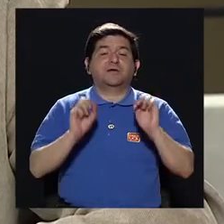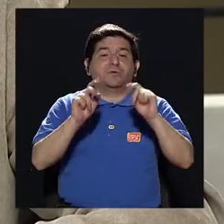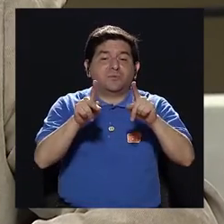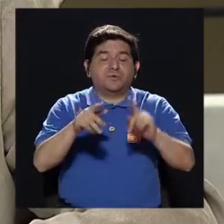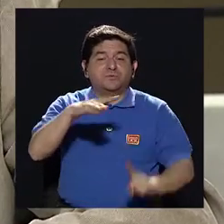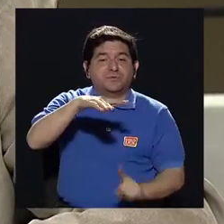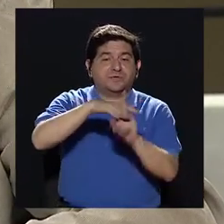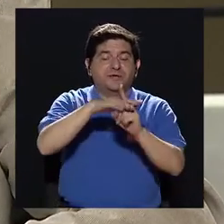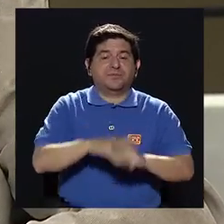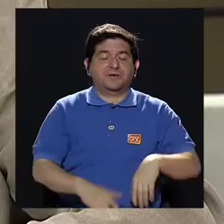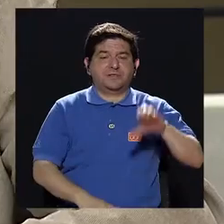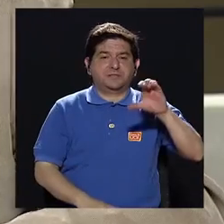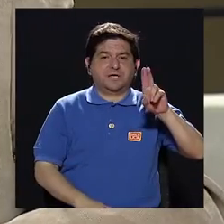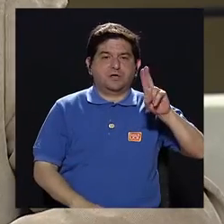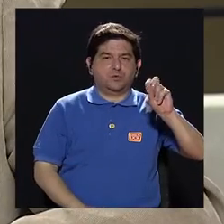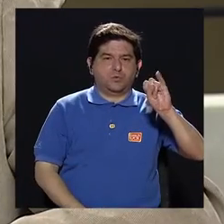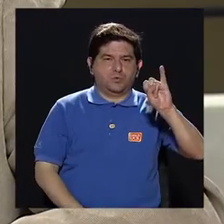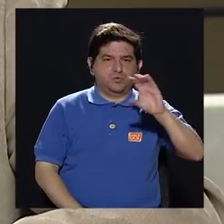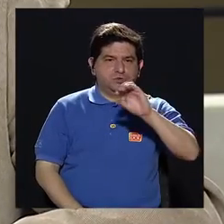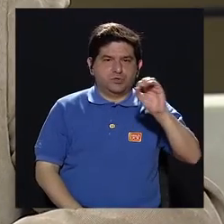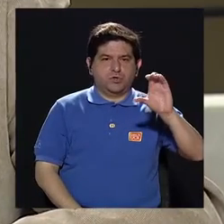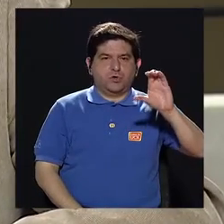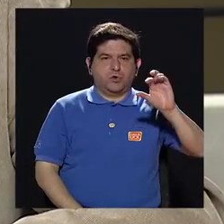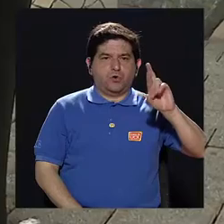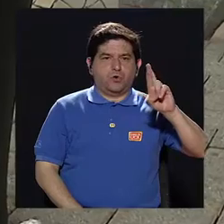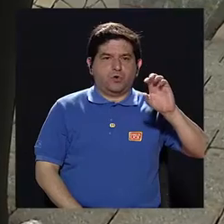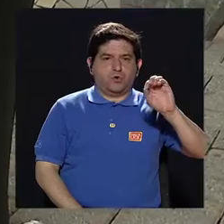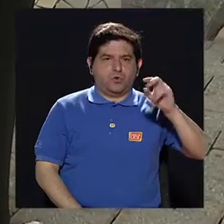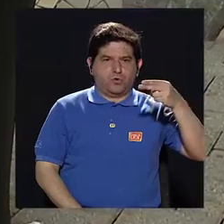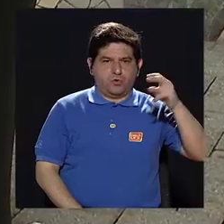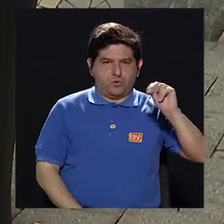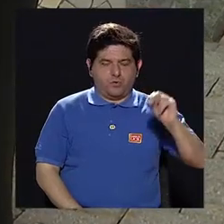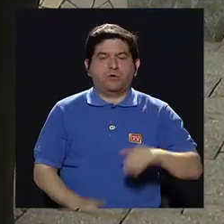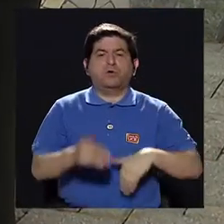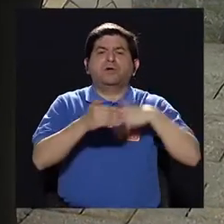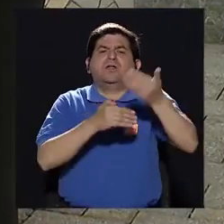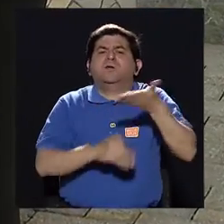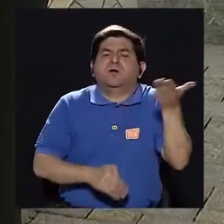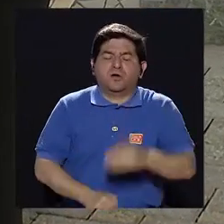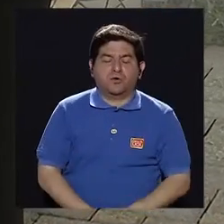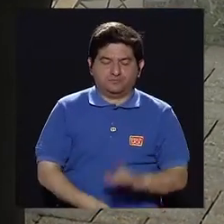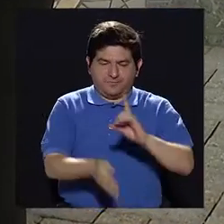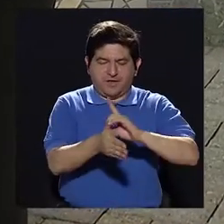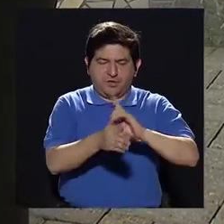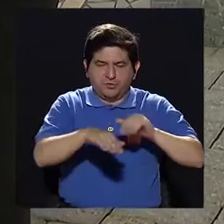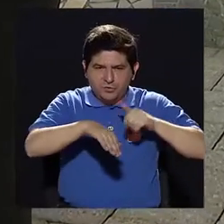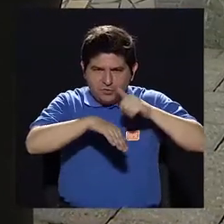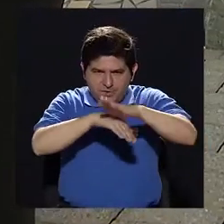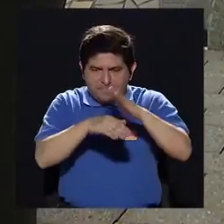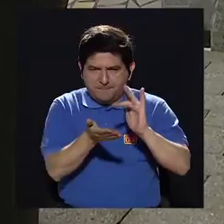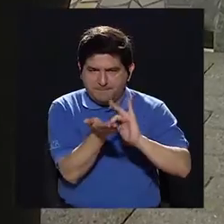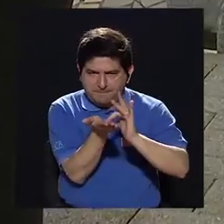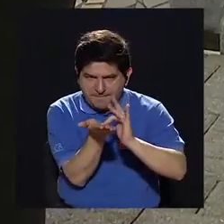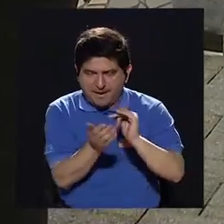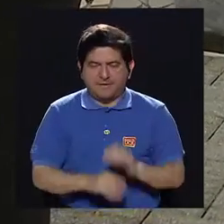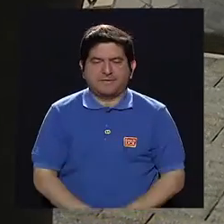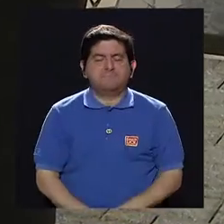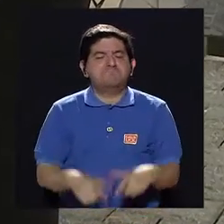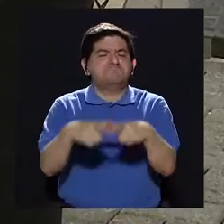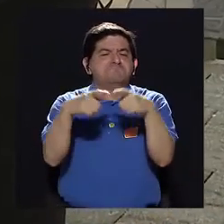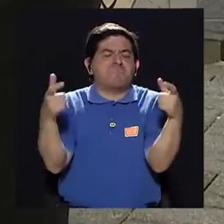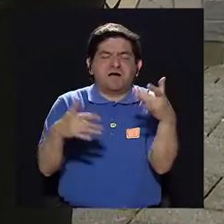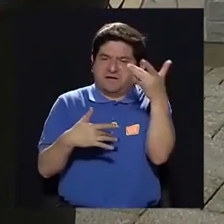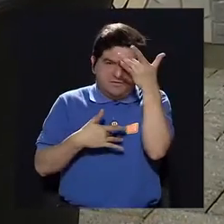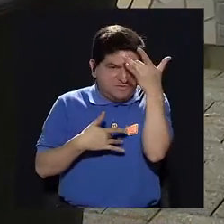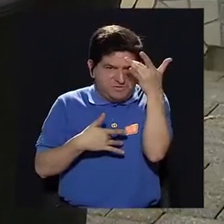¿Y después? Después de eso, el médico lo que hace es empezar a medicar, ¿verdad? Como